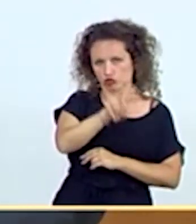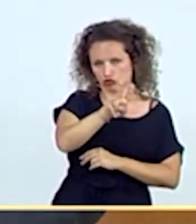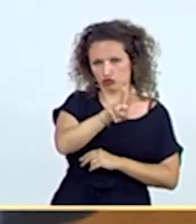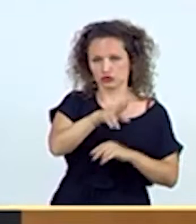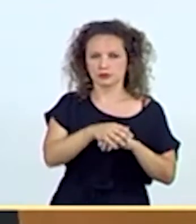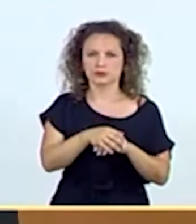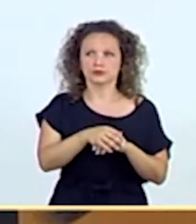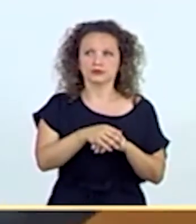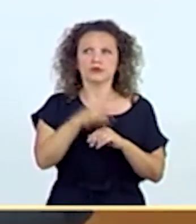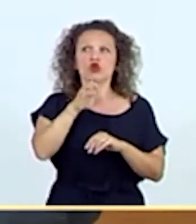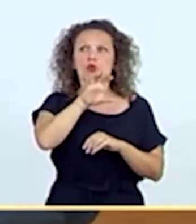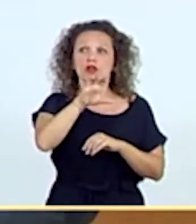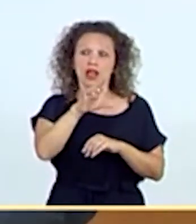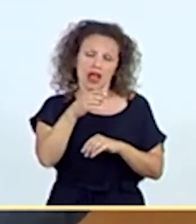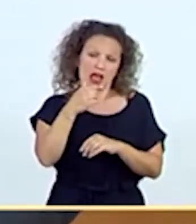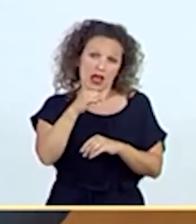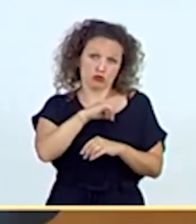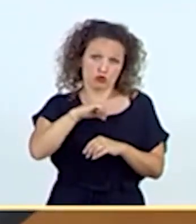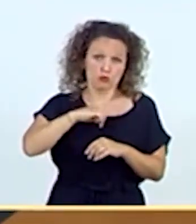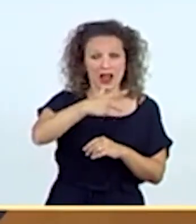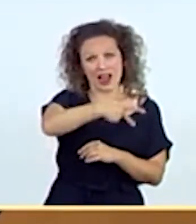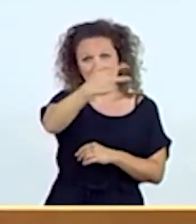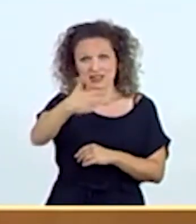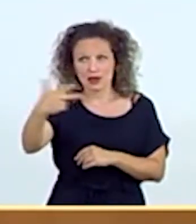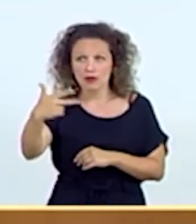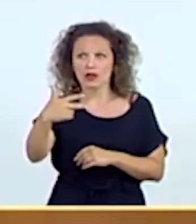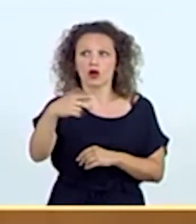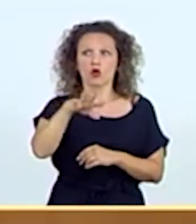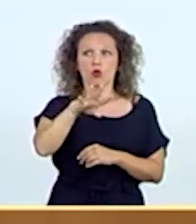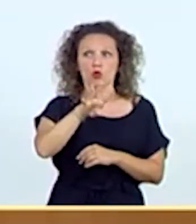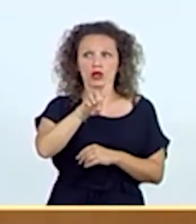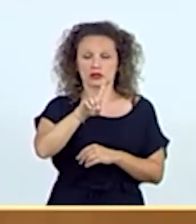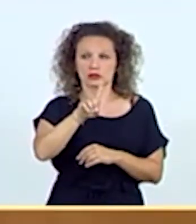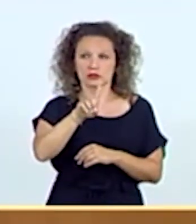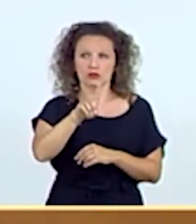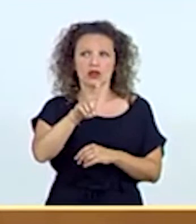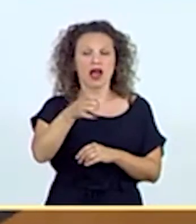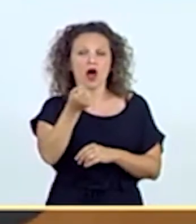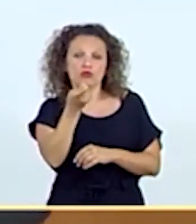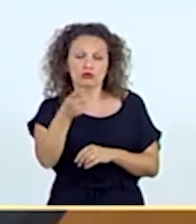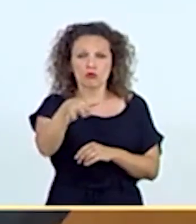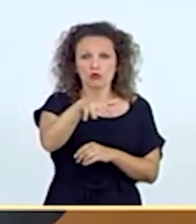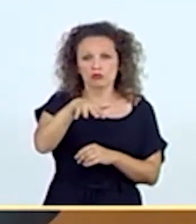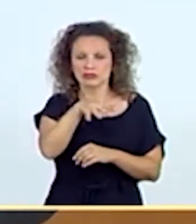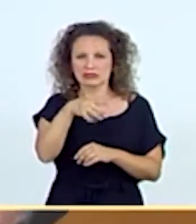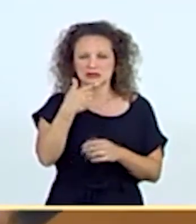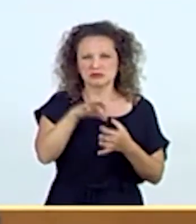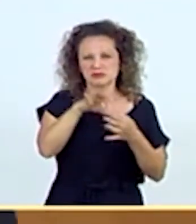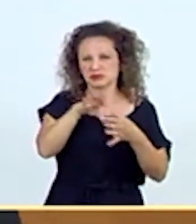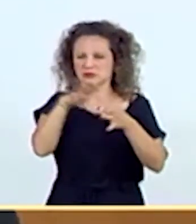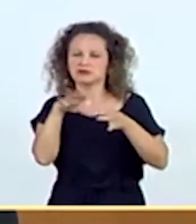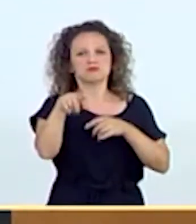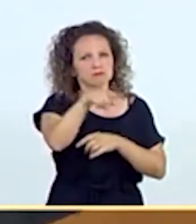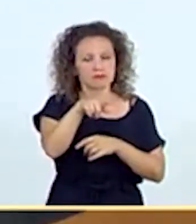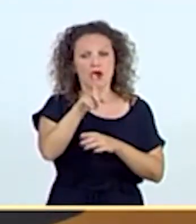-Caspe. La comunidad autónoma de Cantabria cuarentenó un edificio donde había dos brotes, en principio, sin relación aparente. Otras comunidades autónomas,